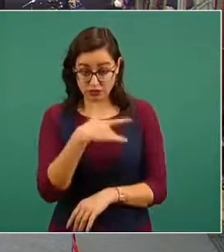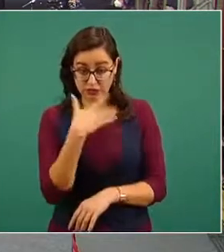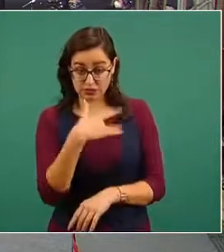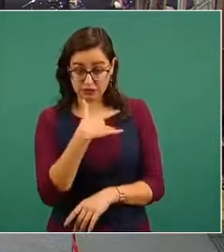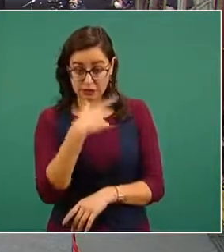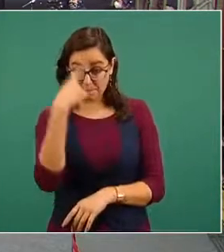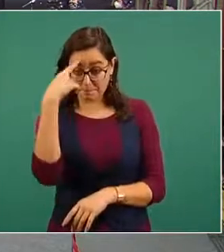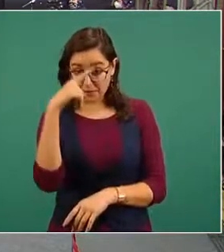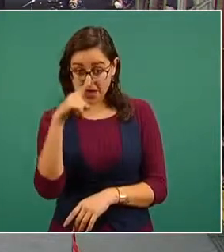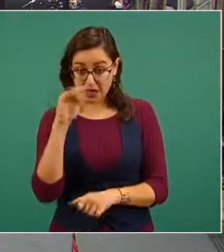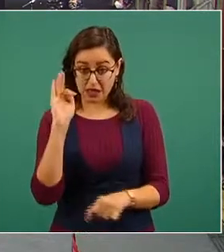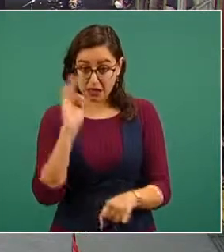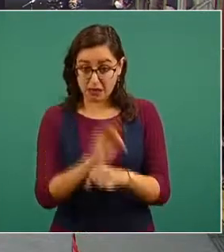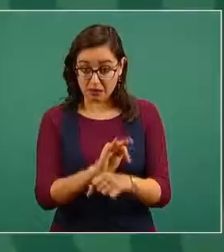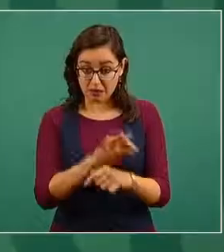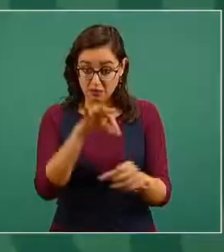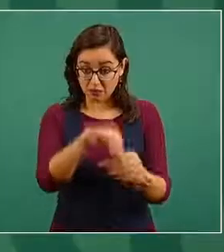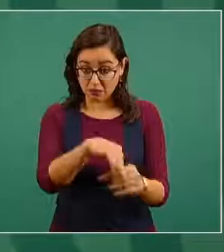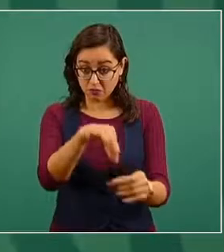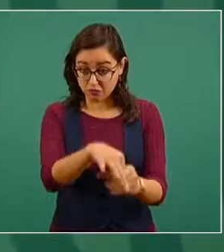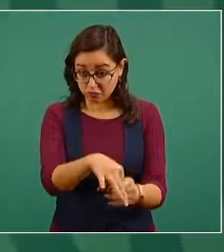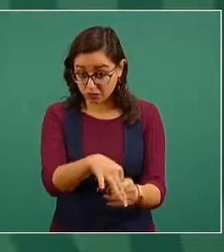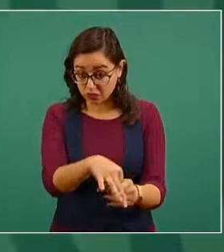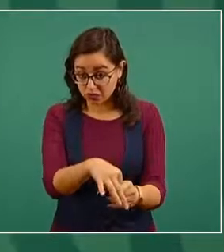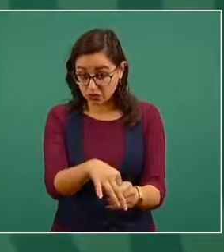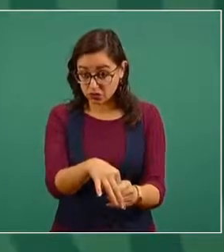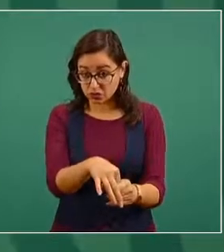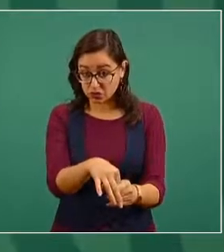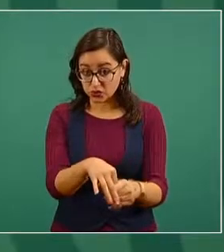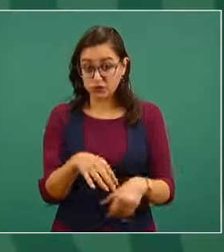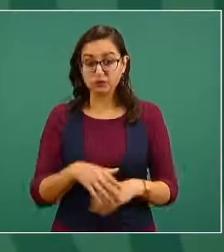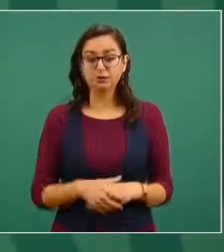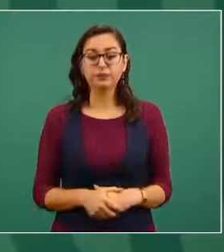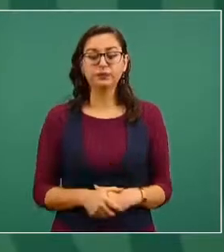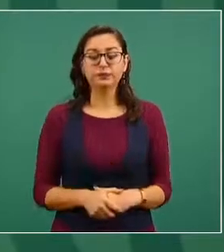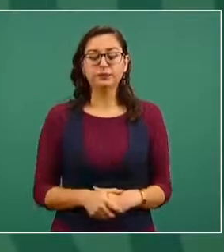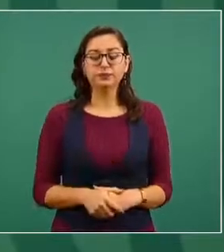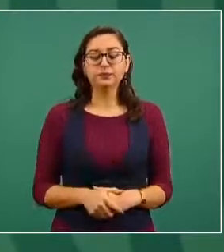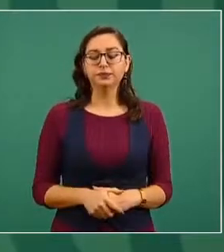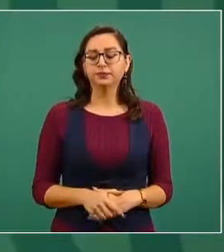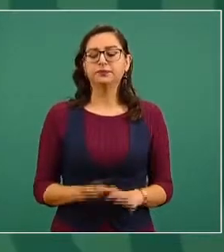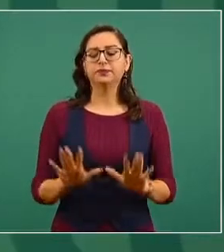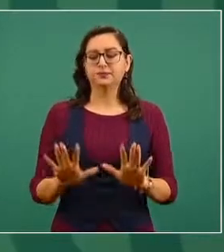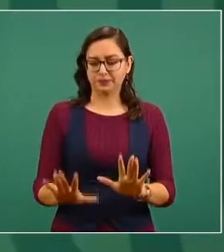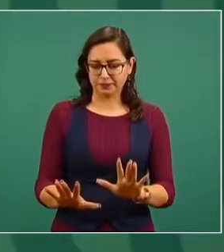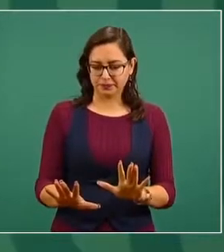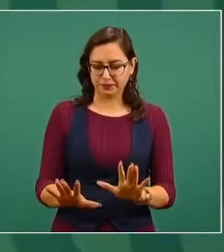pues yo lo que veo es muy poco profesionalismo